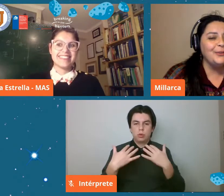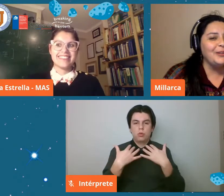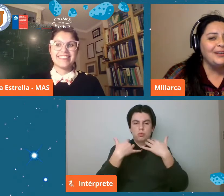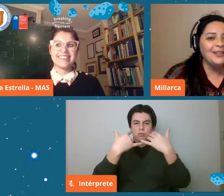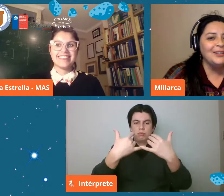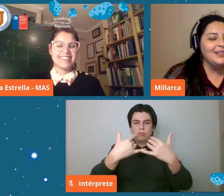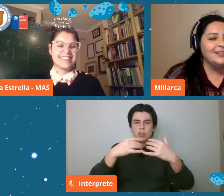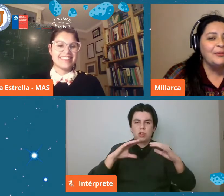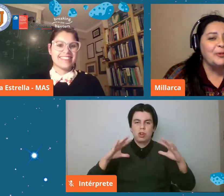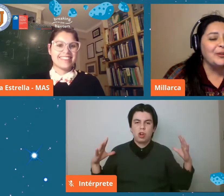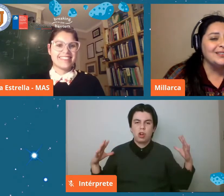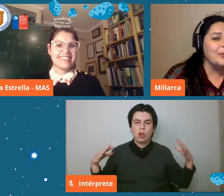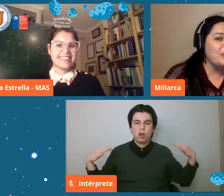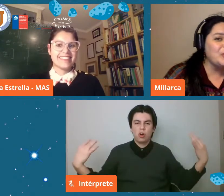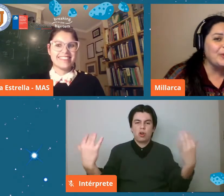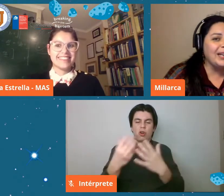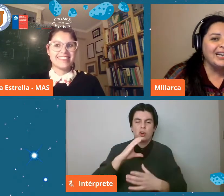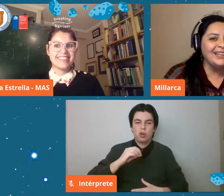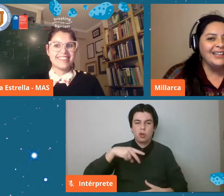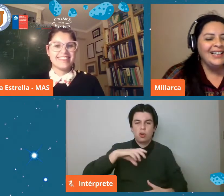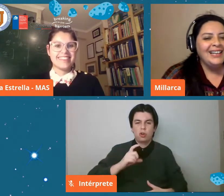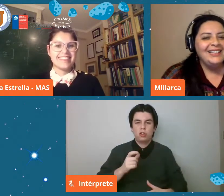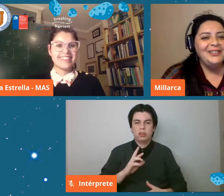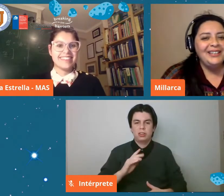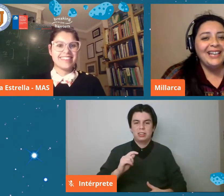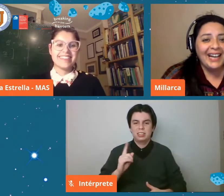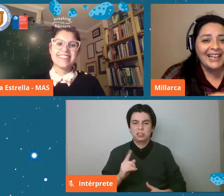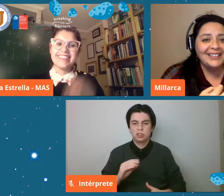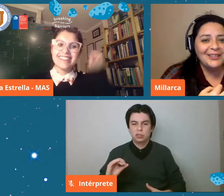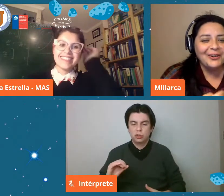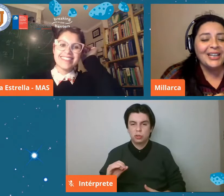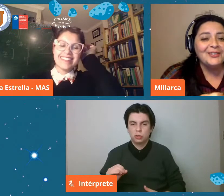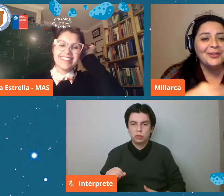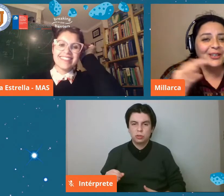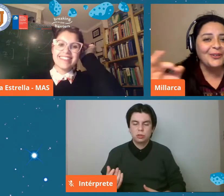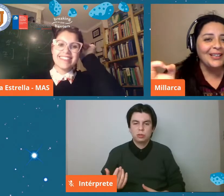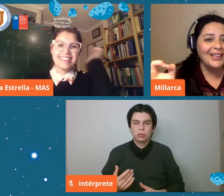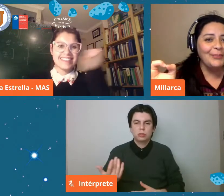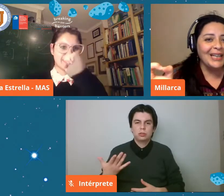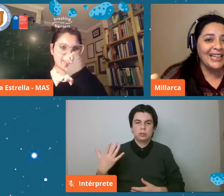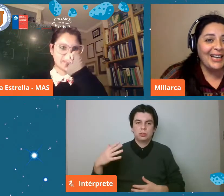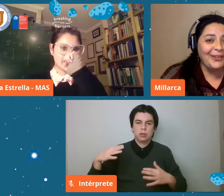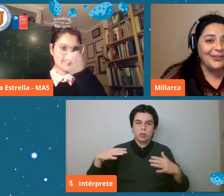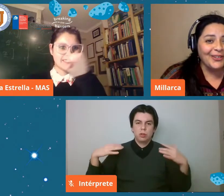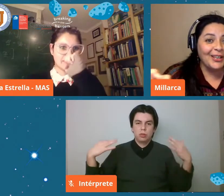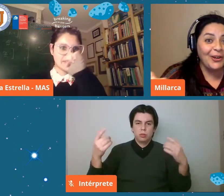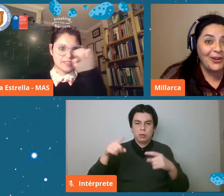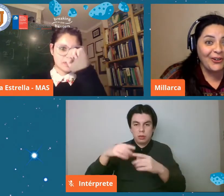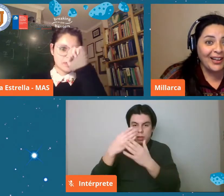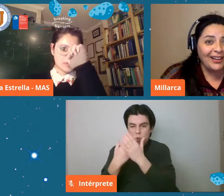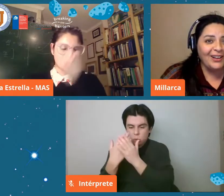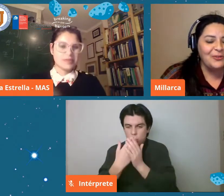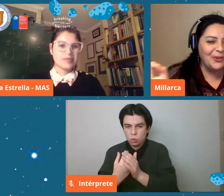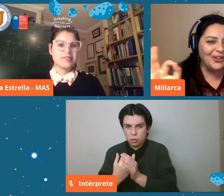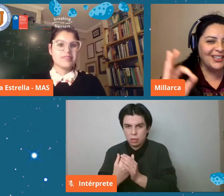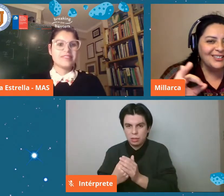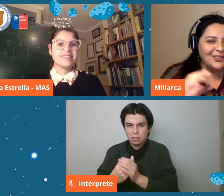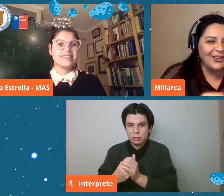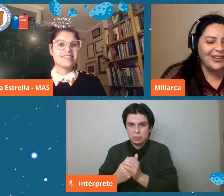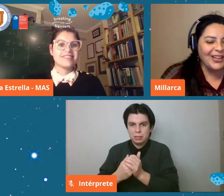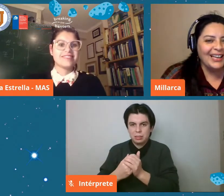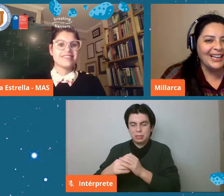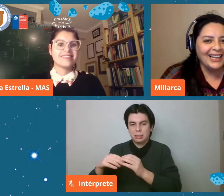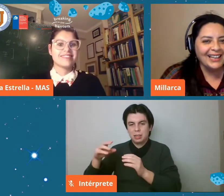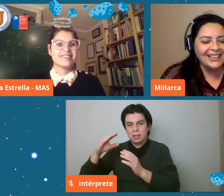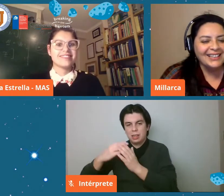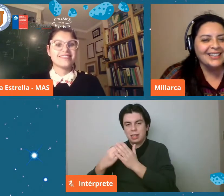de hecho fue muy como quisimos mucho para llegar a ese congreso con estudiantes de pregrado geóloga a un